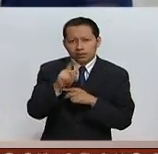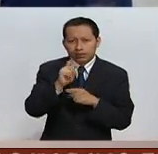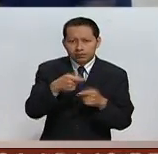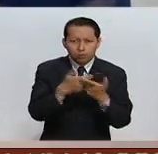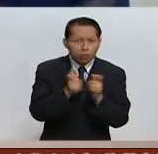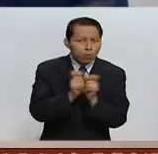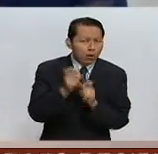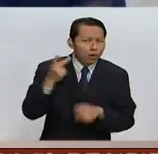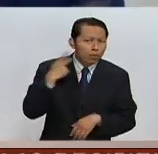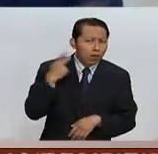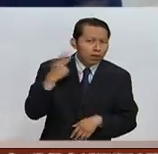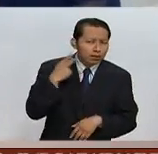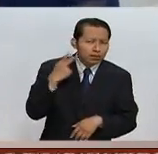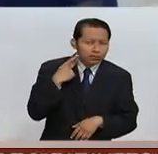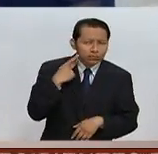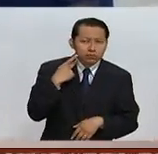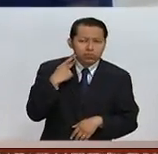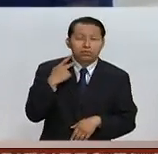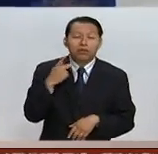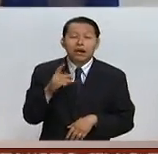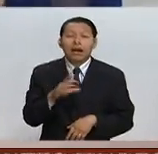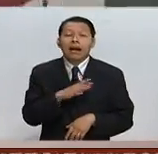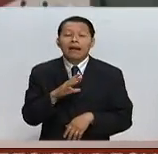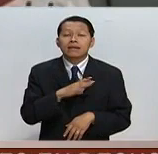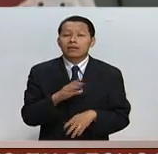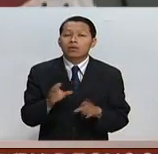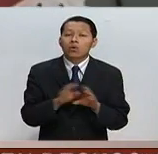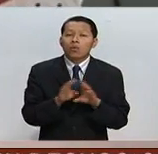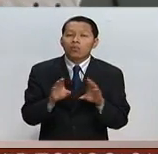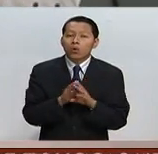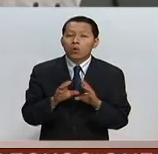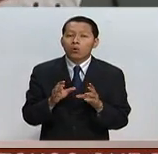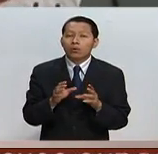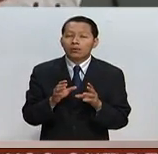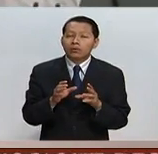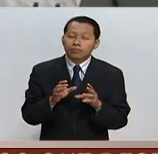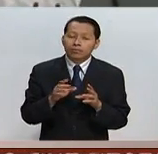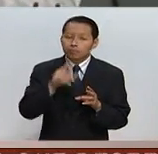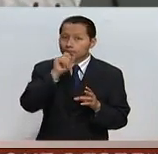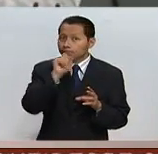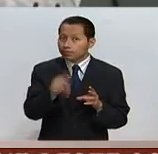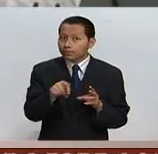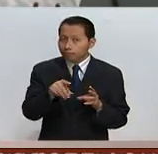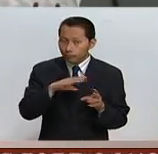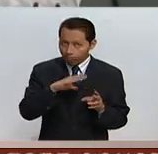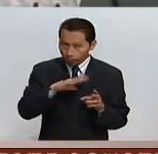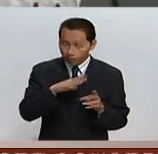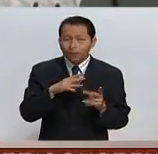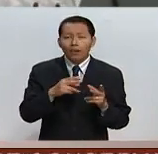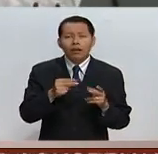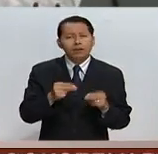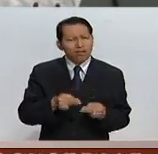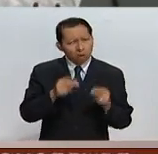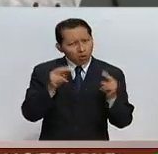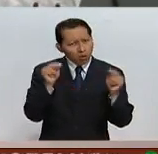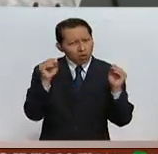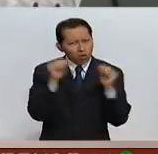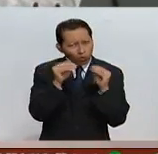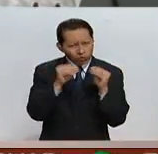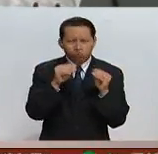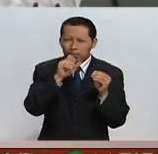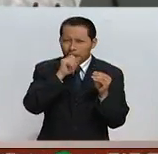partido político que surgió a partir de las negociaciones en el gobierno